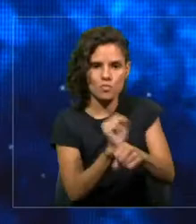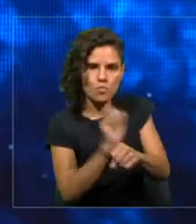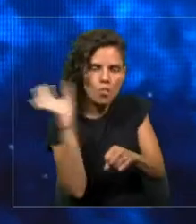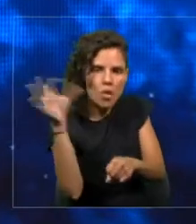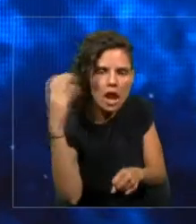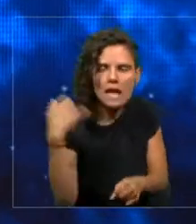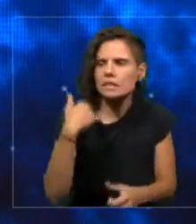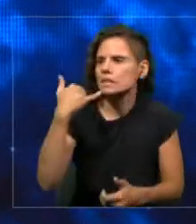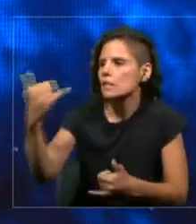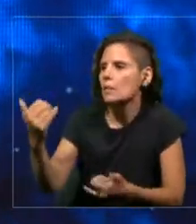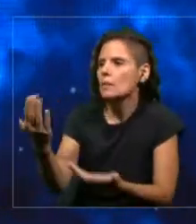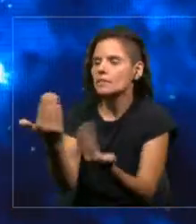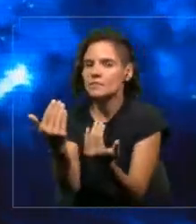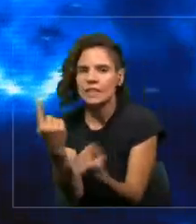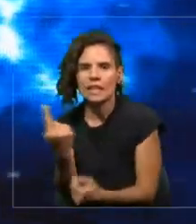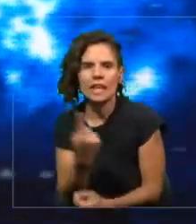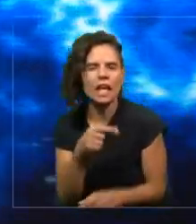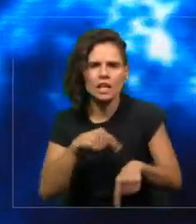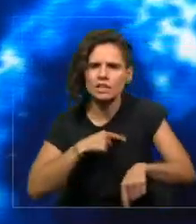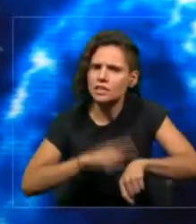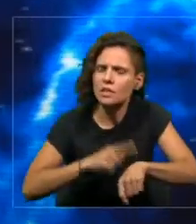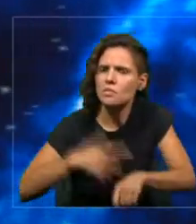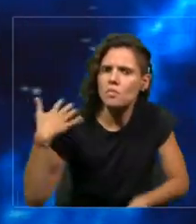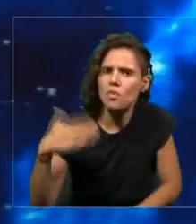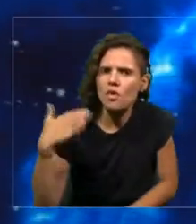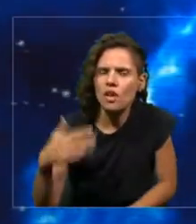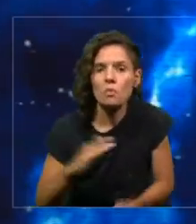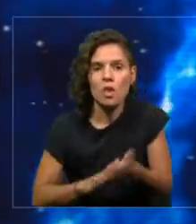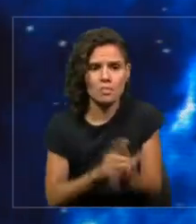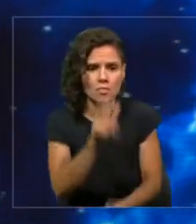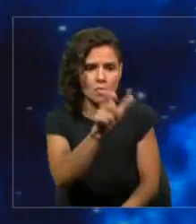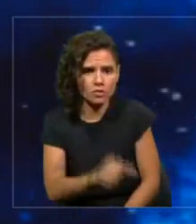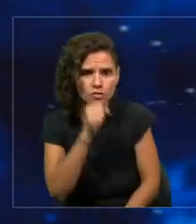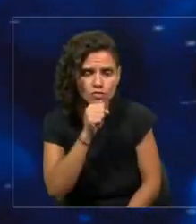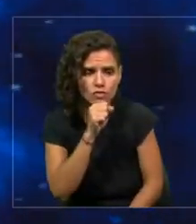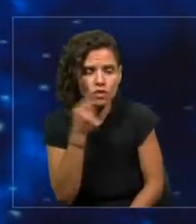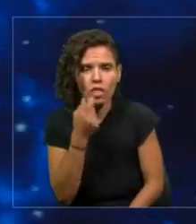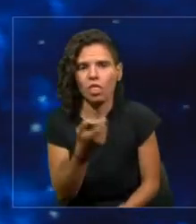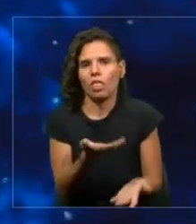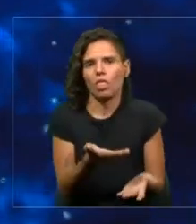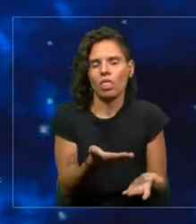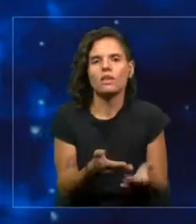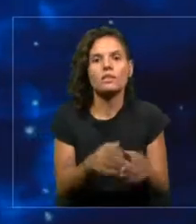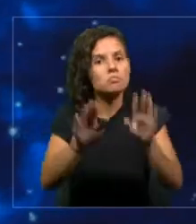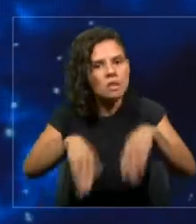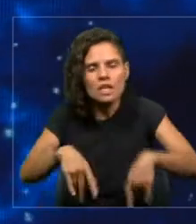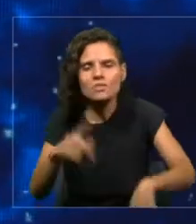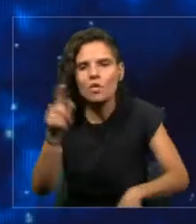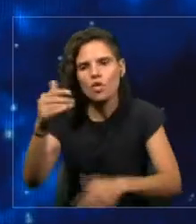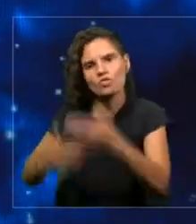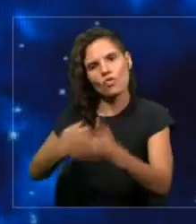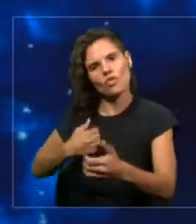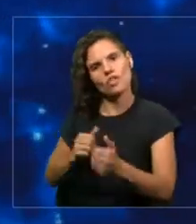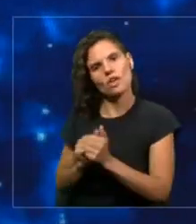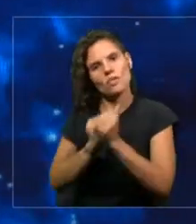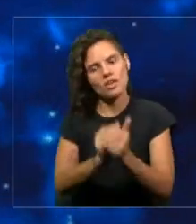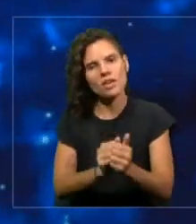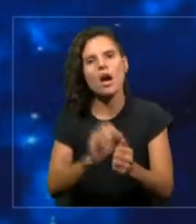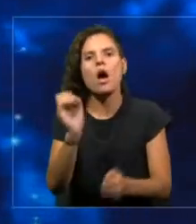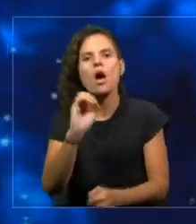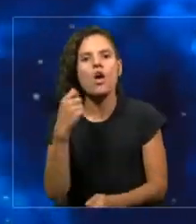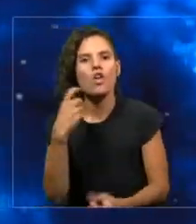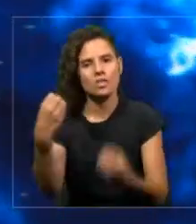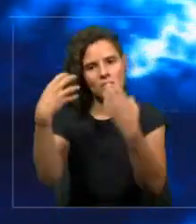crítico para atender a una persona de la tercera edad. De igual manera, robots de compañía y robots de aprendizaje para la infancia, para los niños.